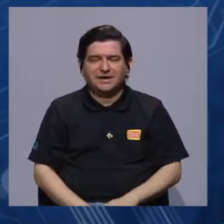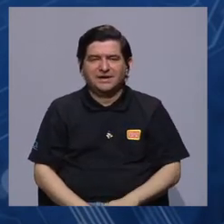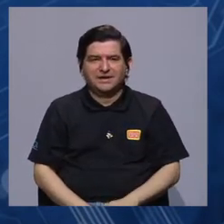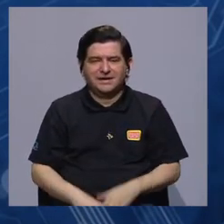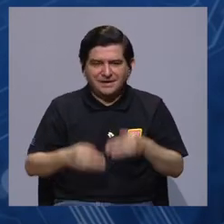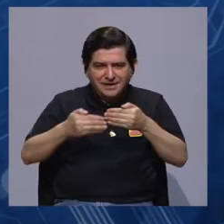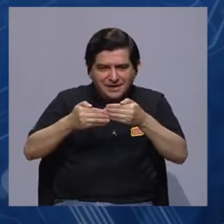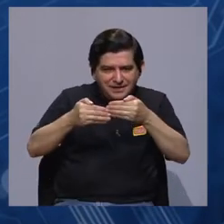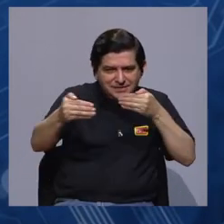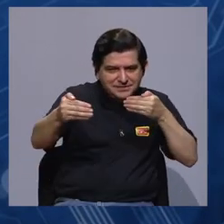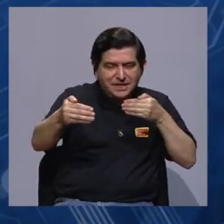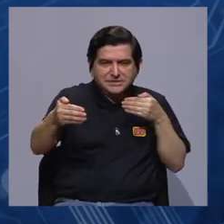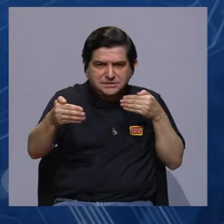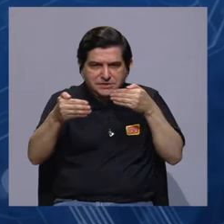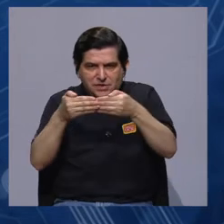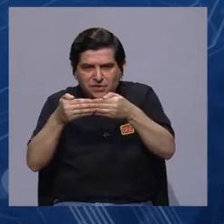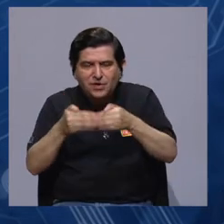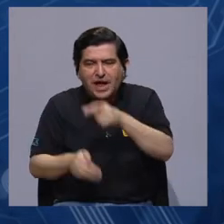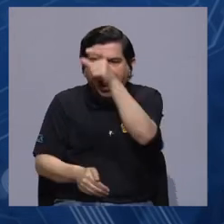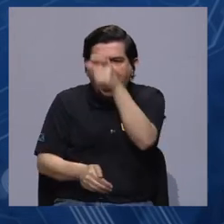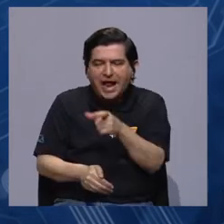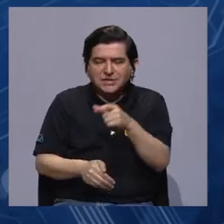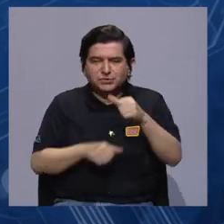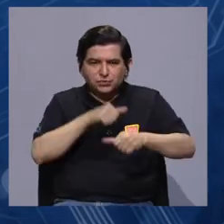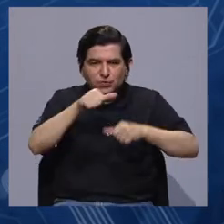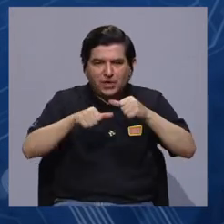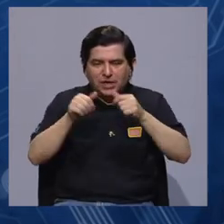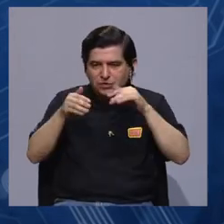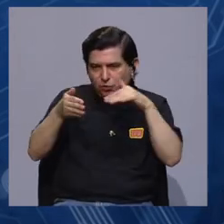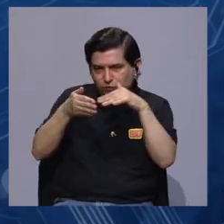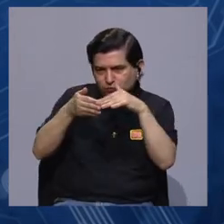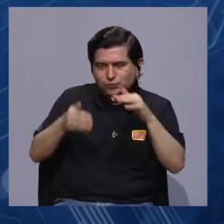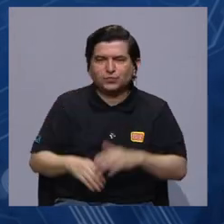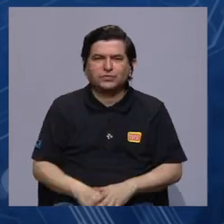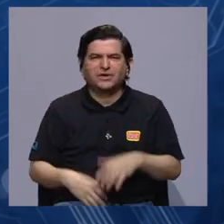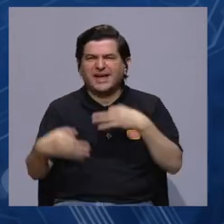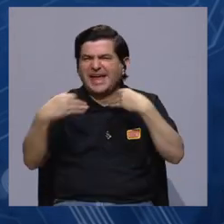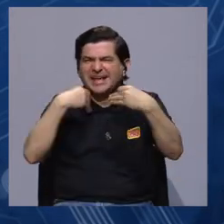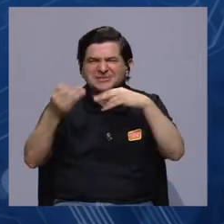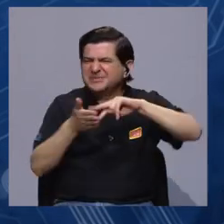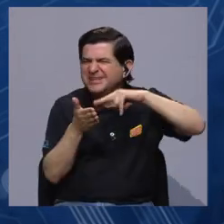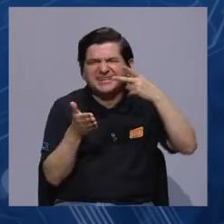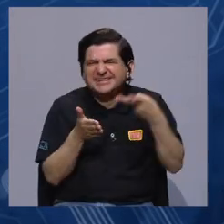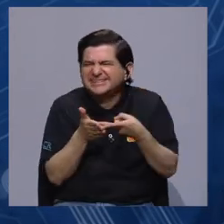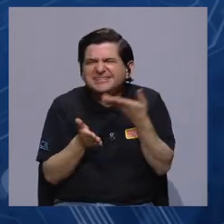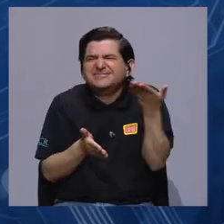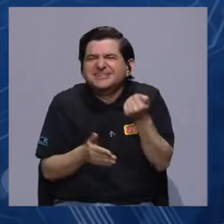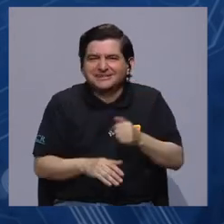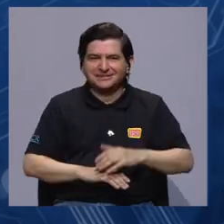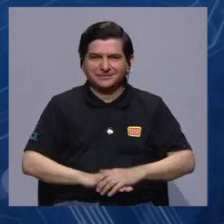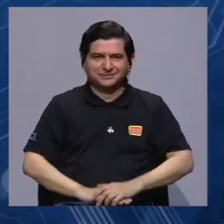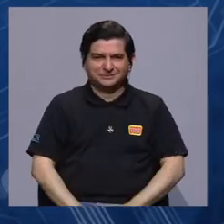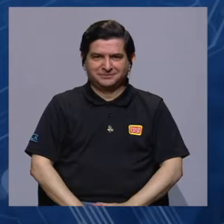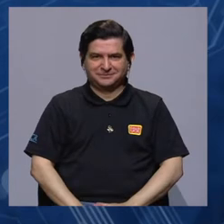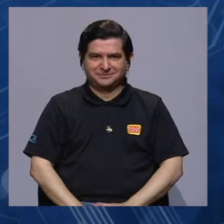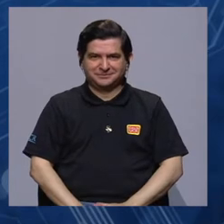¿distancia o cercanía con el sujeto antropológico? Explíquenos, ¿qué quiere decir usted con esto?